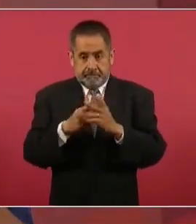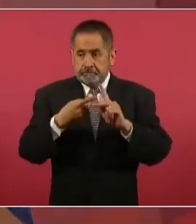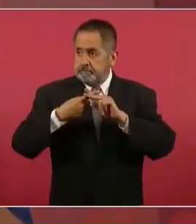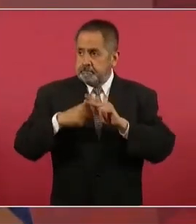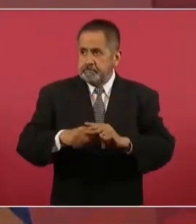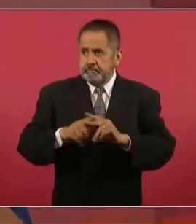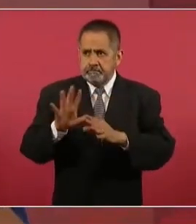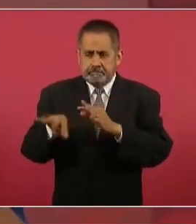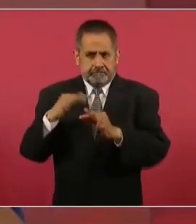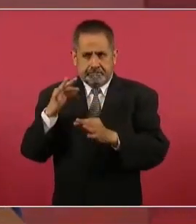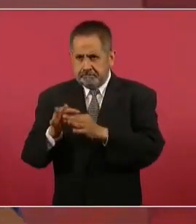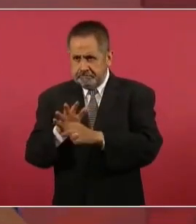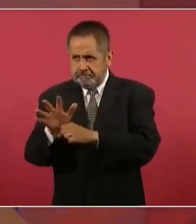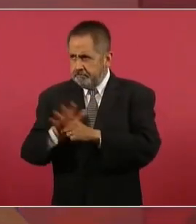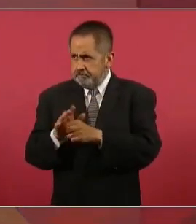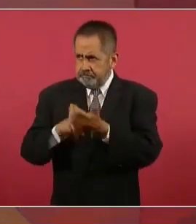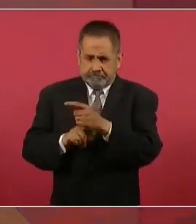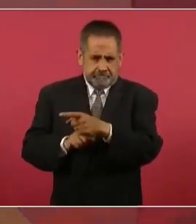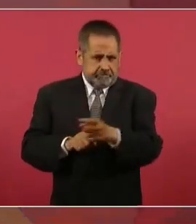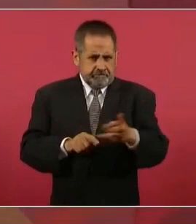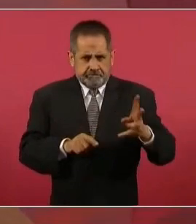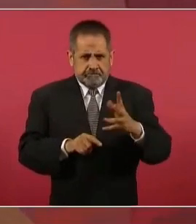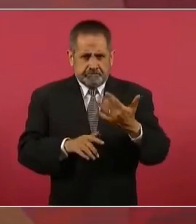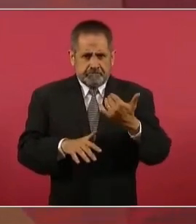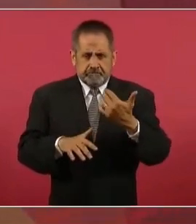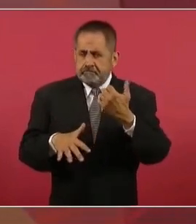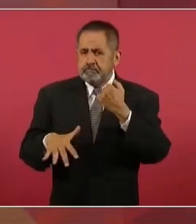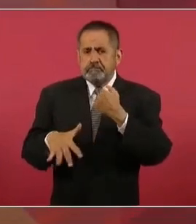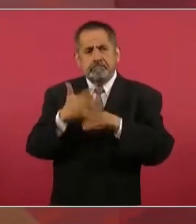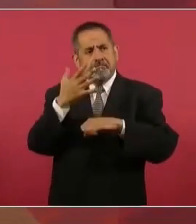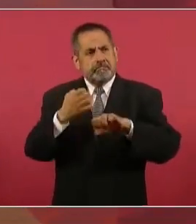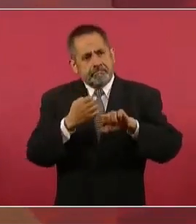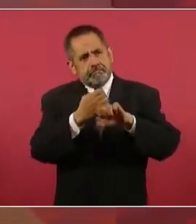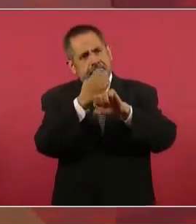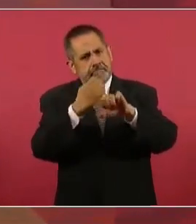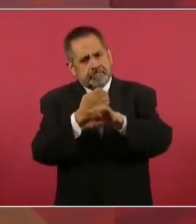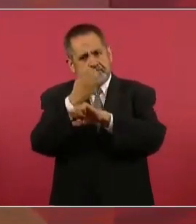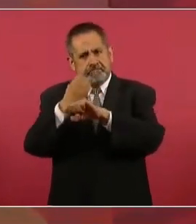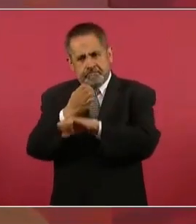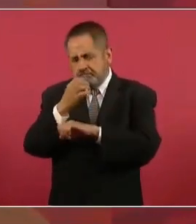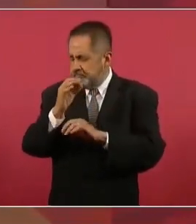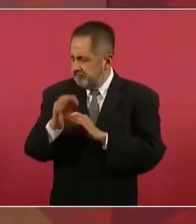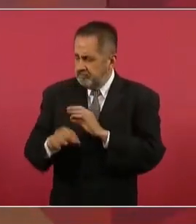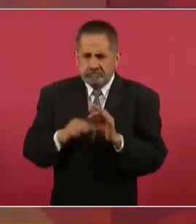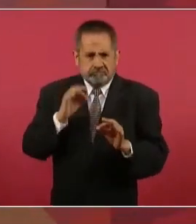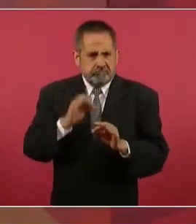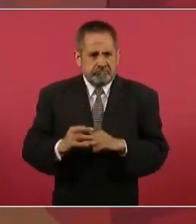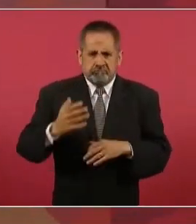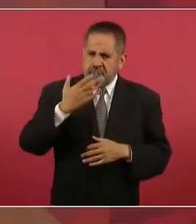15 estados funcionando